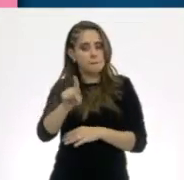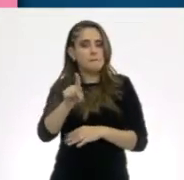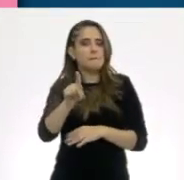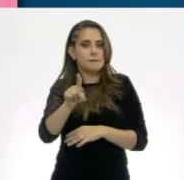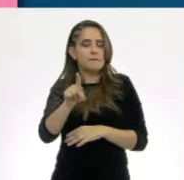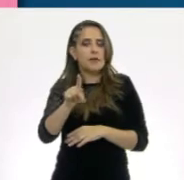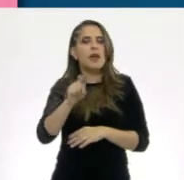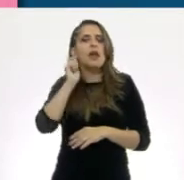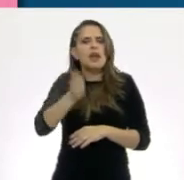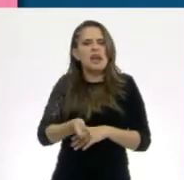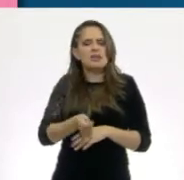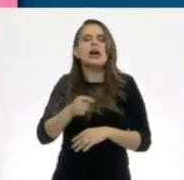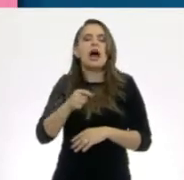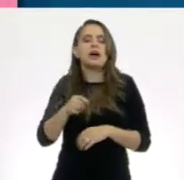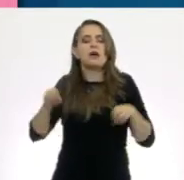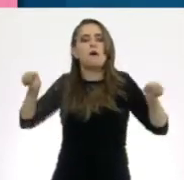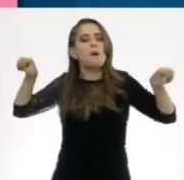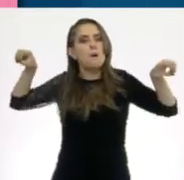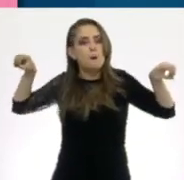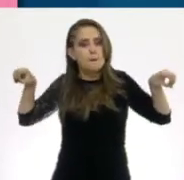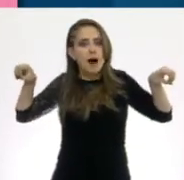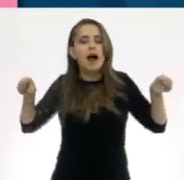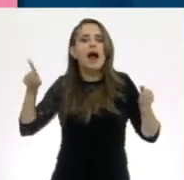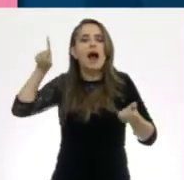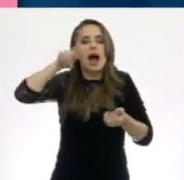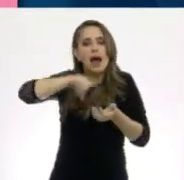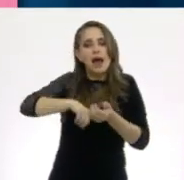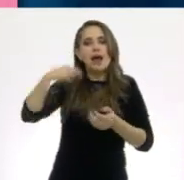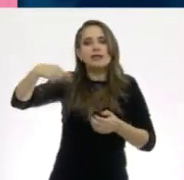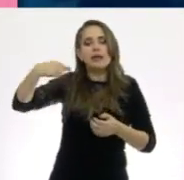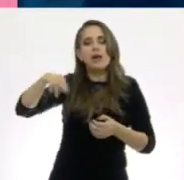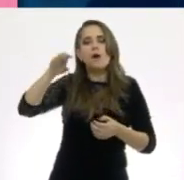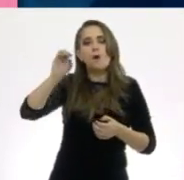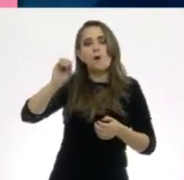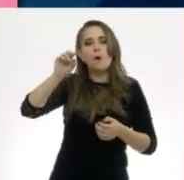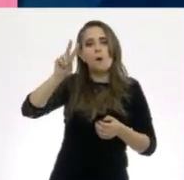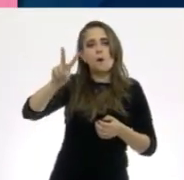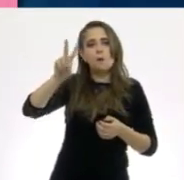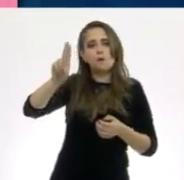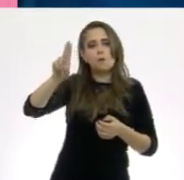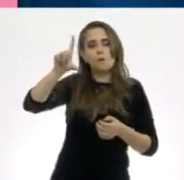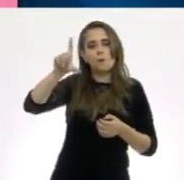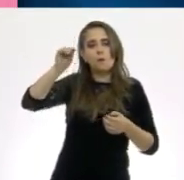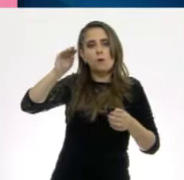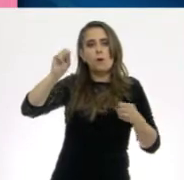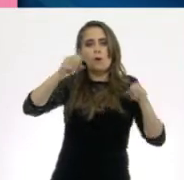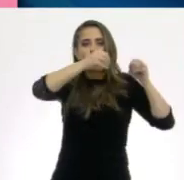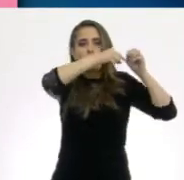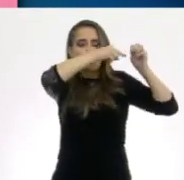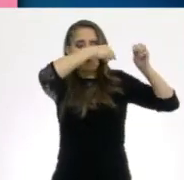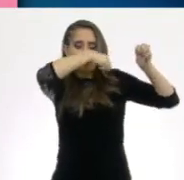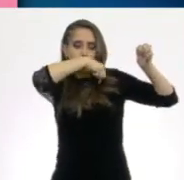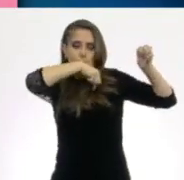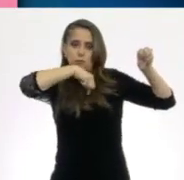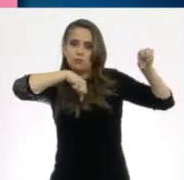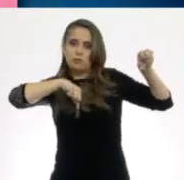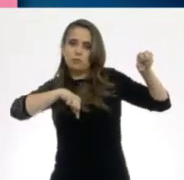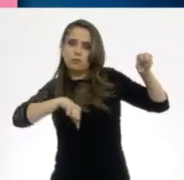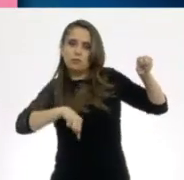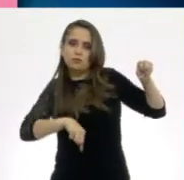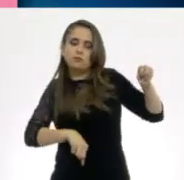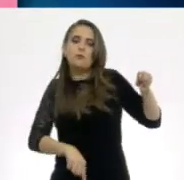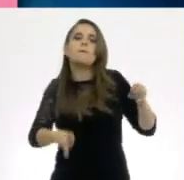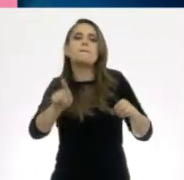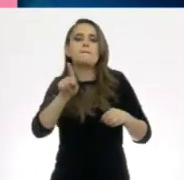cuando los ovarios liberan células llamadas óvulos? Y este proceso dura más o menos 28